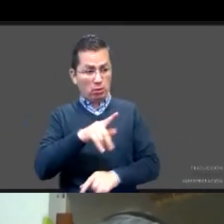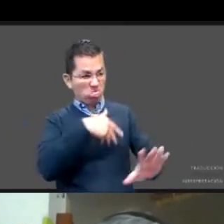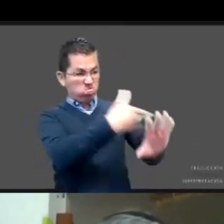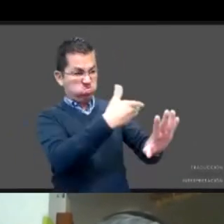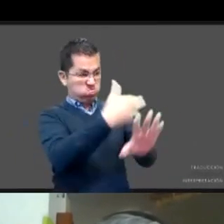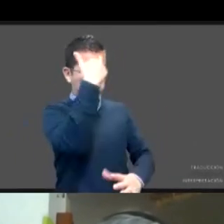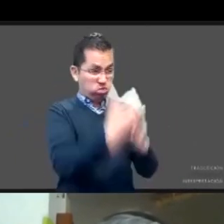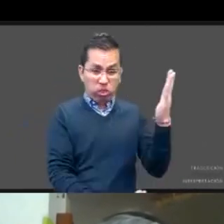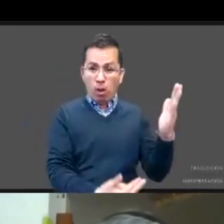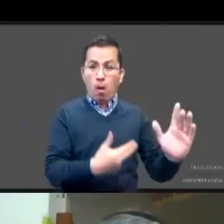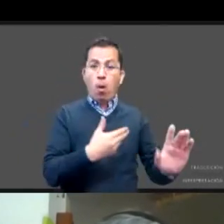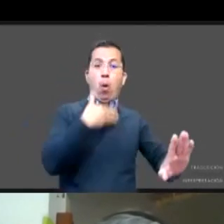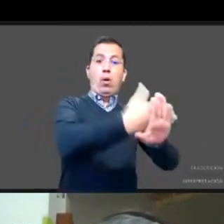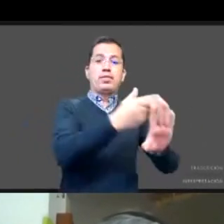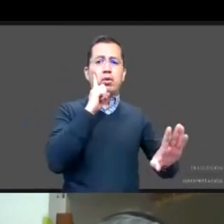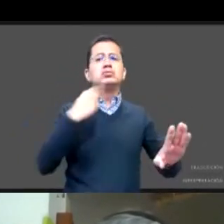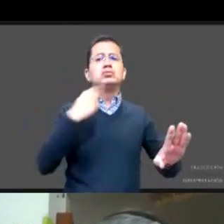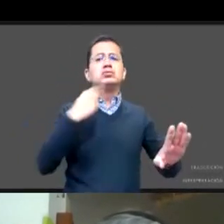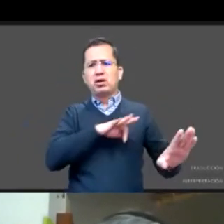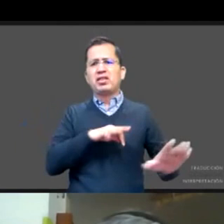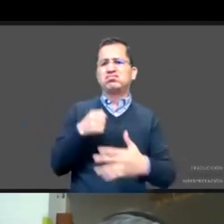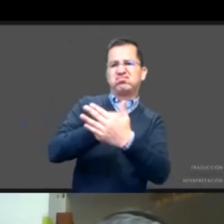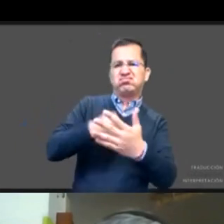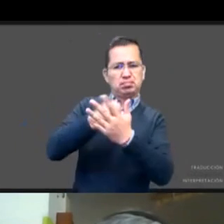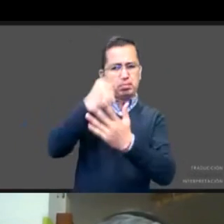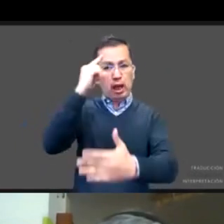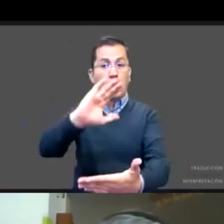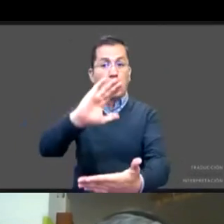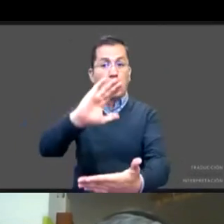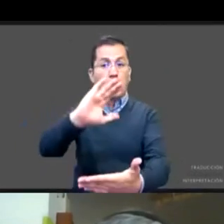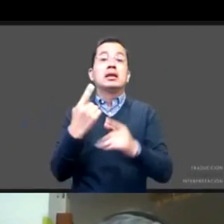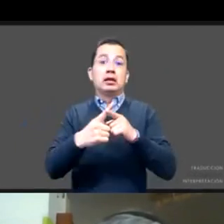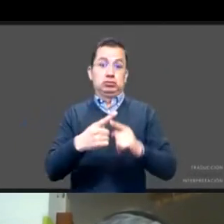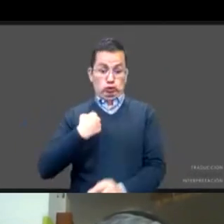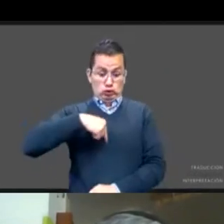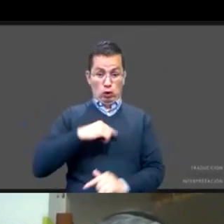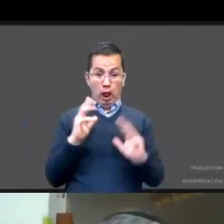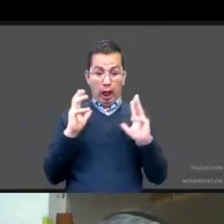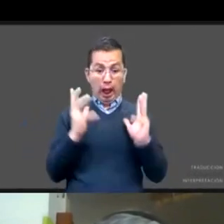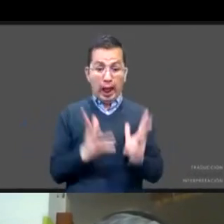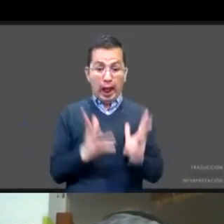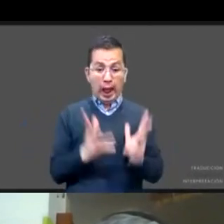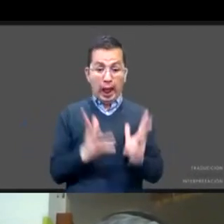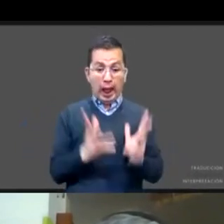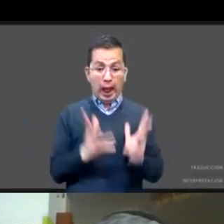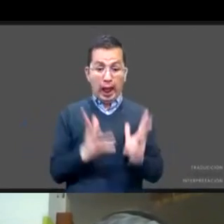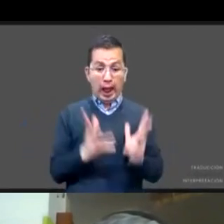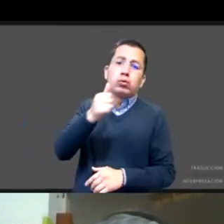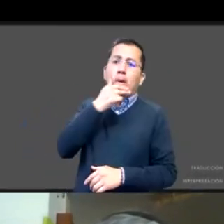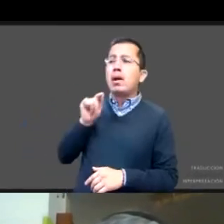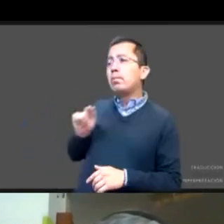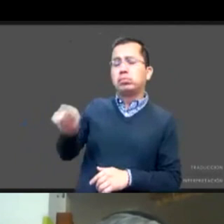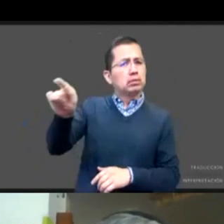hombres pueden estar cometiendo. Y que entendamos que en la medida que como hombres nos comprometamos a poder ejercer